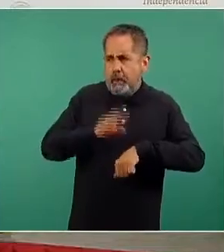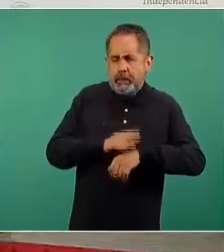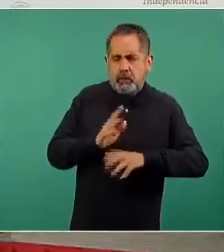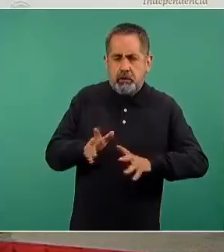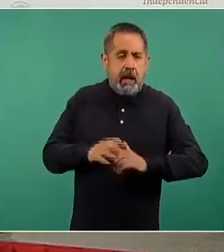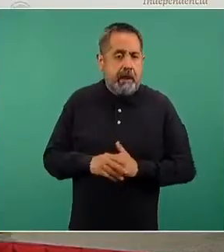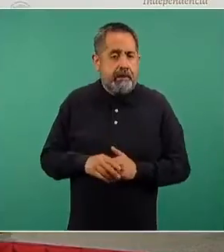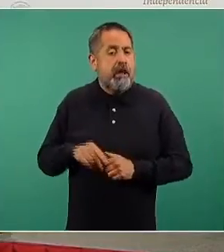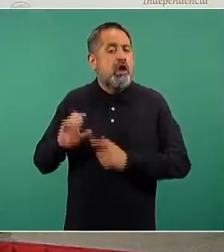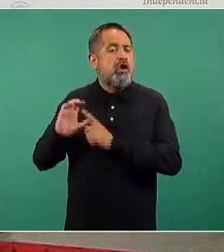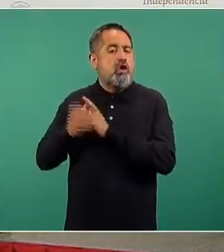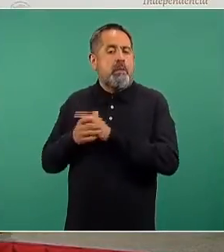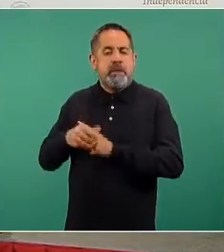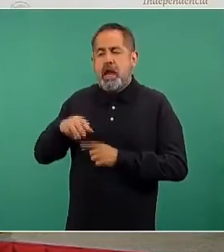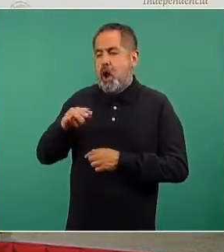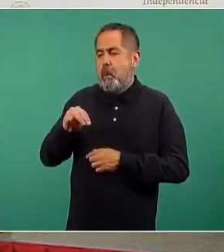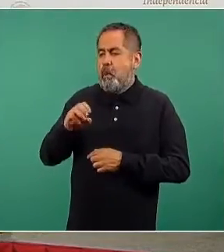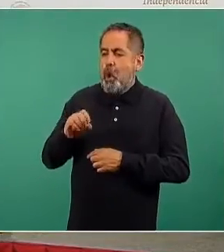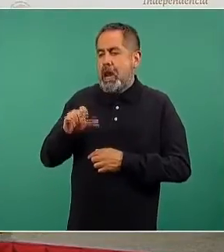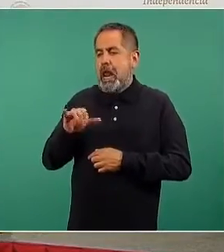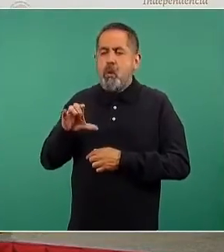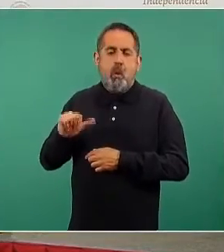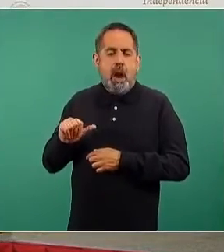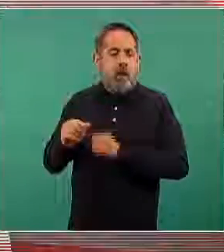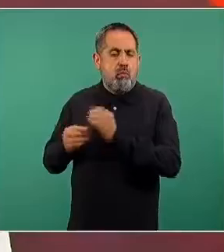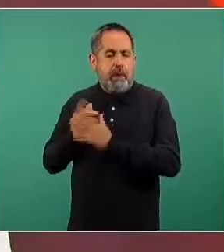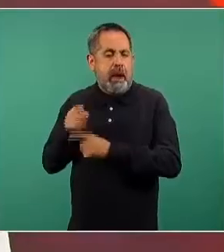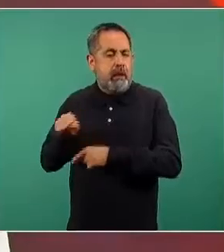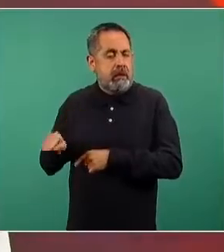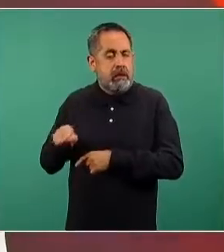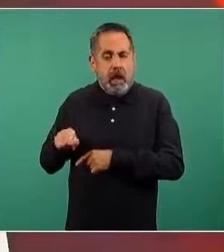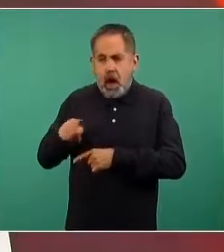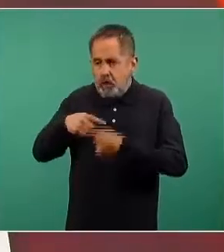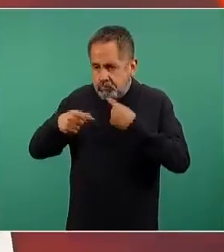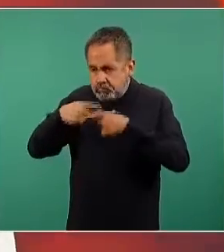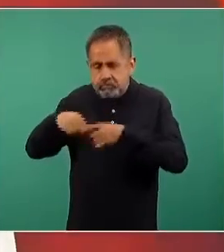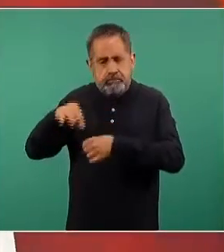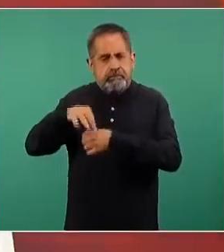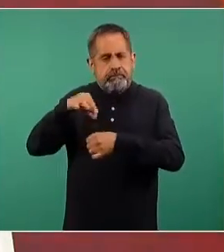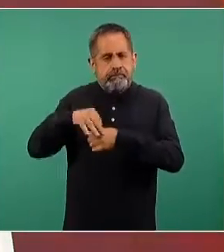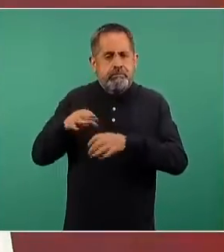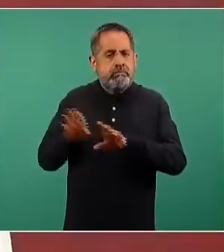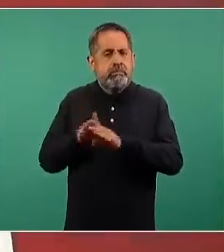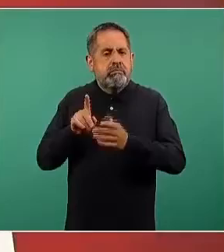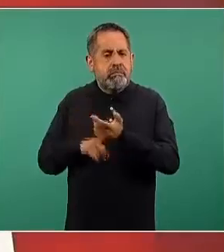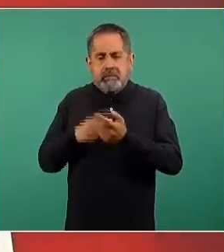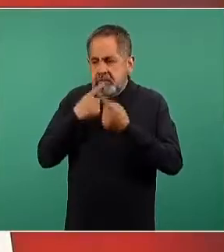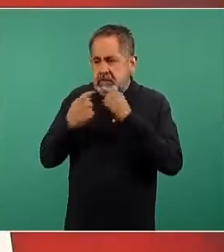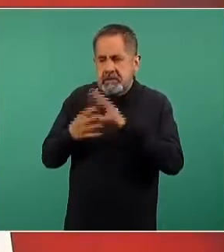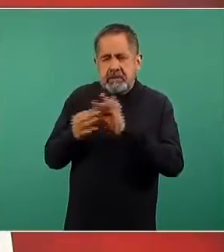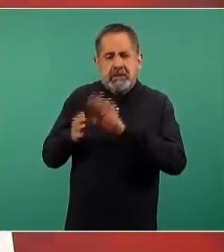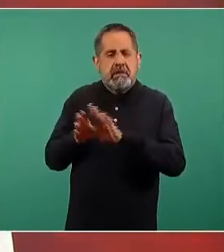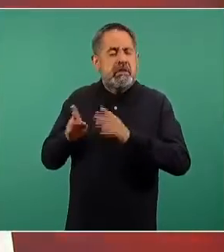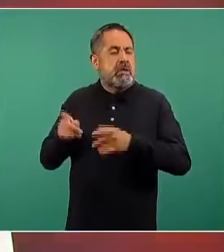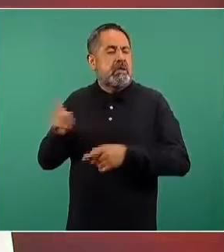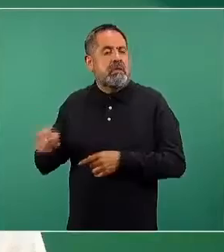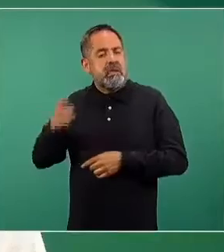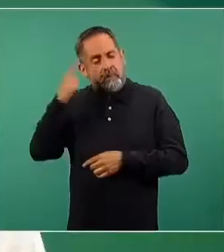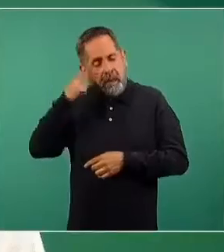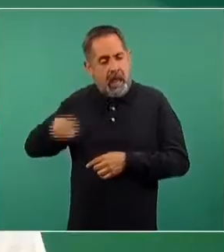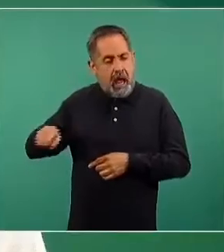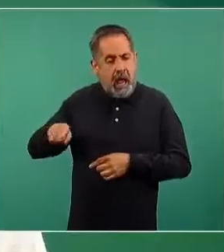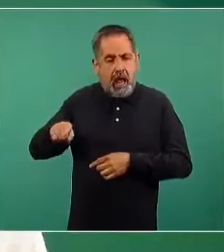de Moleculas Nuevas, renovado, dio su voto unánime y recomendó a la Comisión de Autorización Sanitaria esta